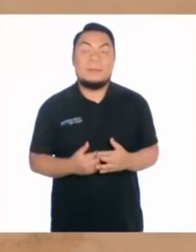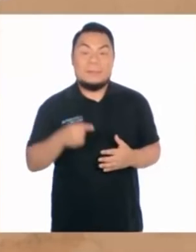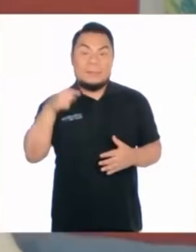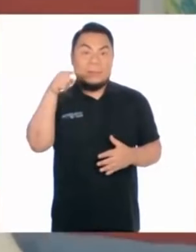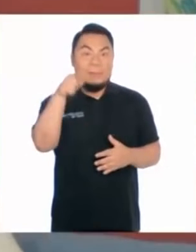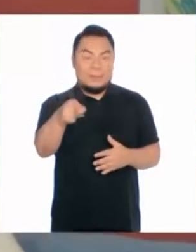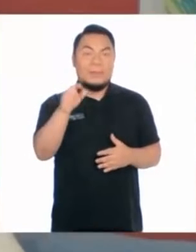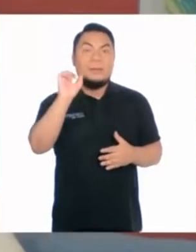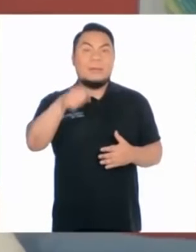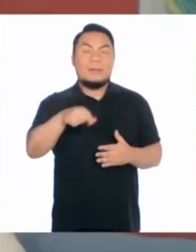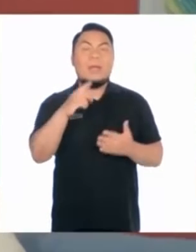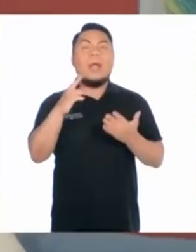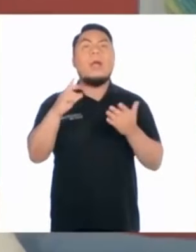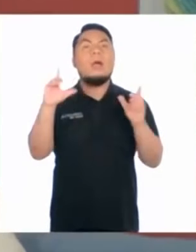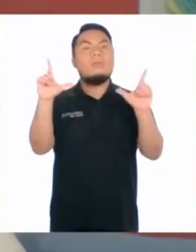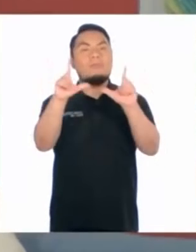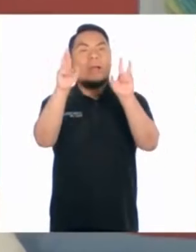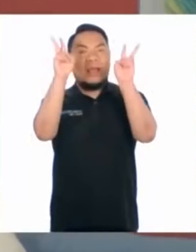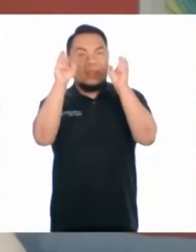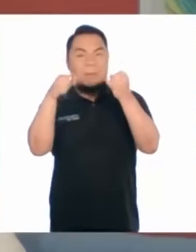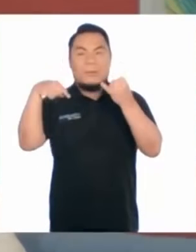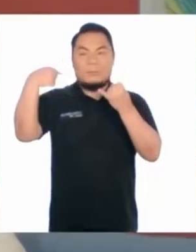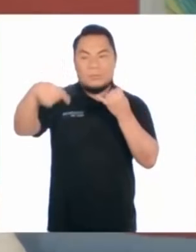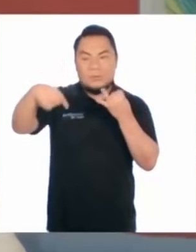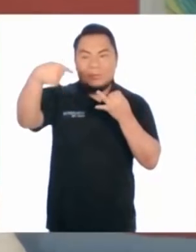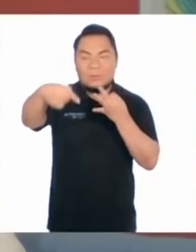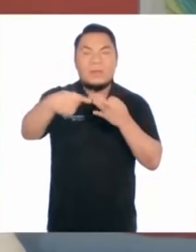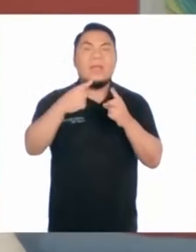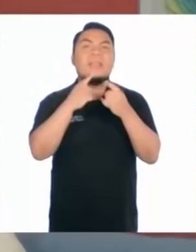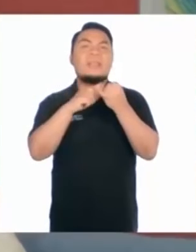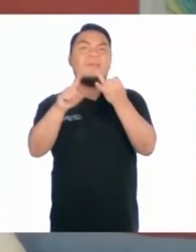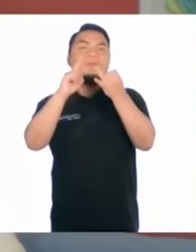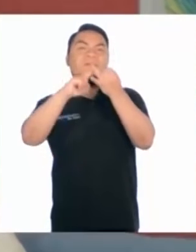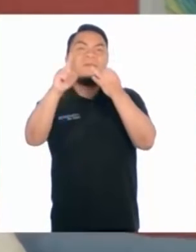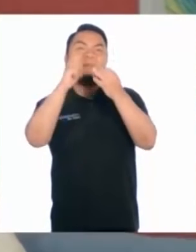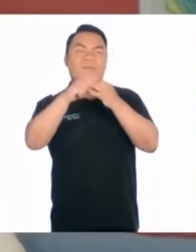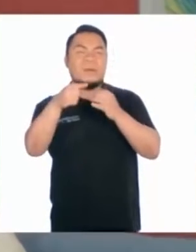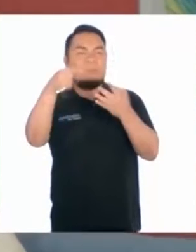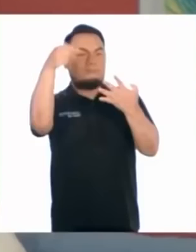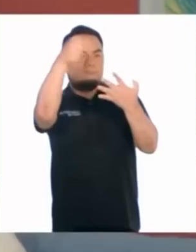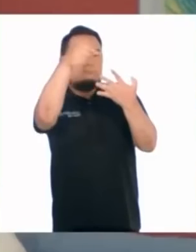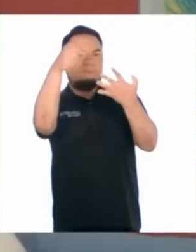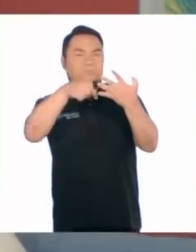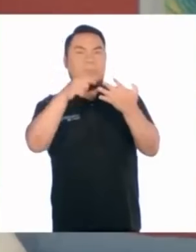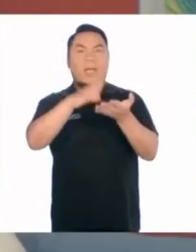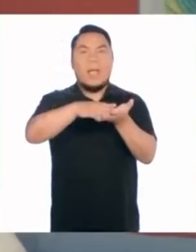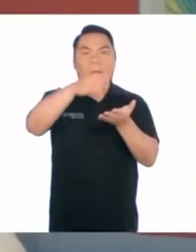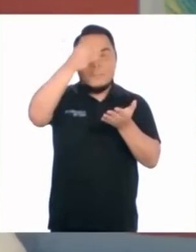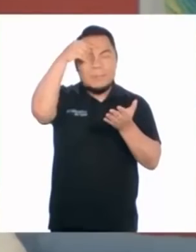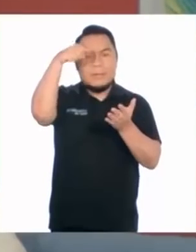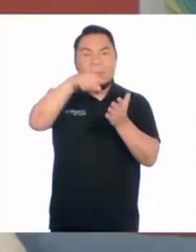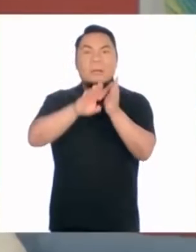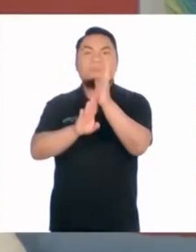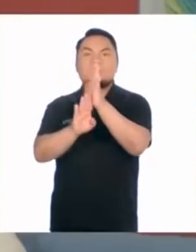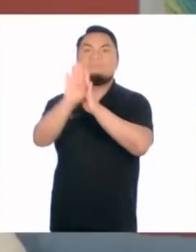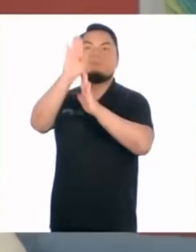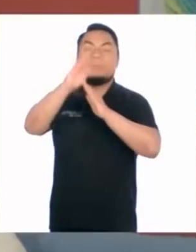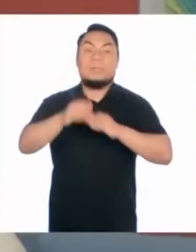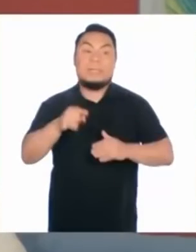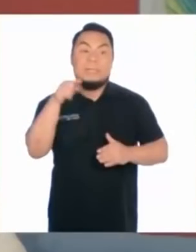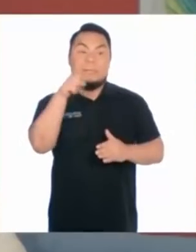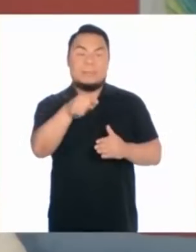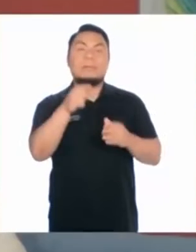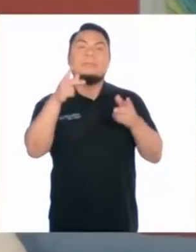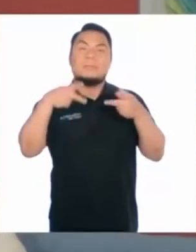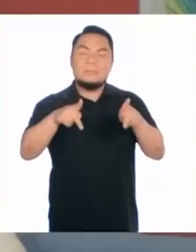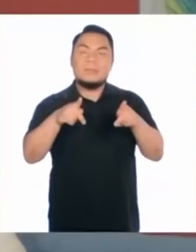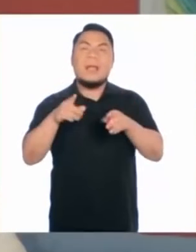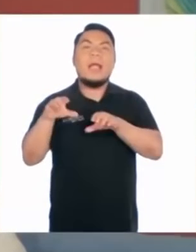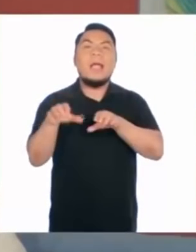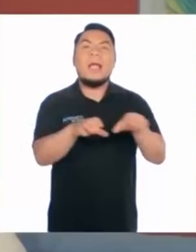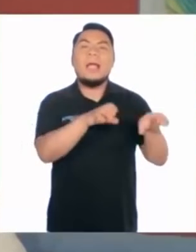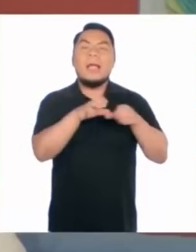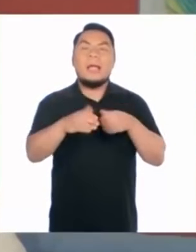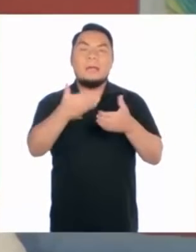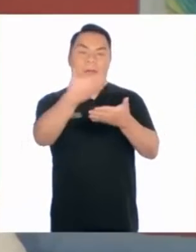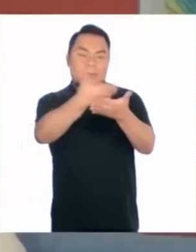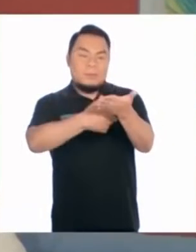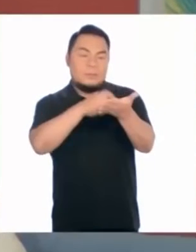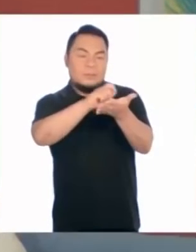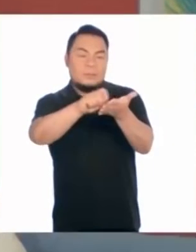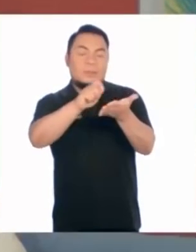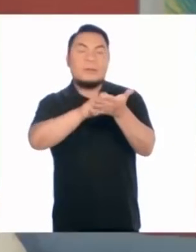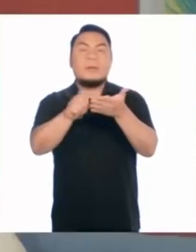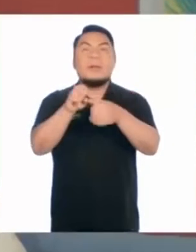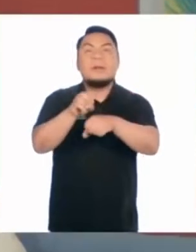comunidad. Y por ello, programa tras programa, abordaremos distintos aspectos relacionados al emprendimiento. Ellos nos permitirán